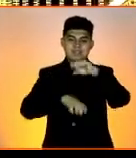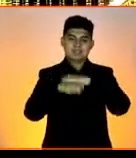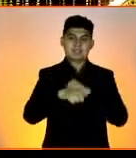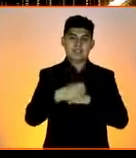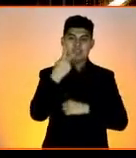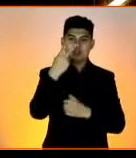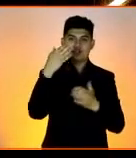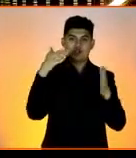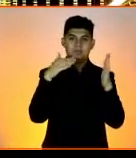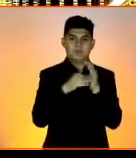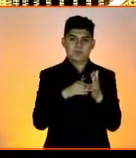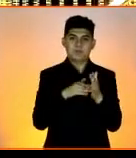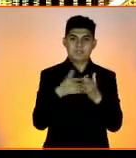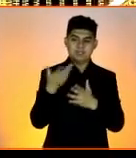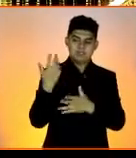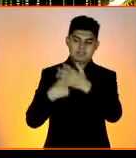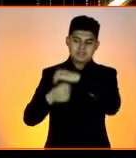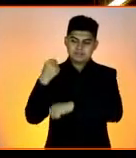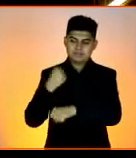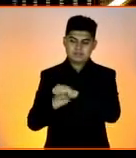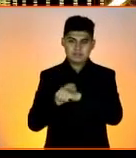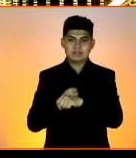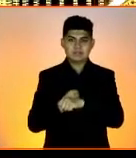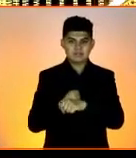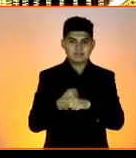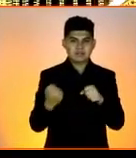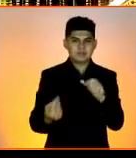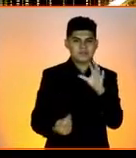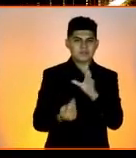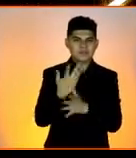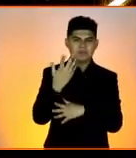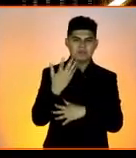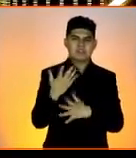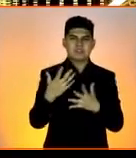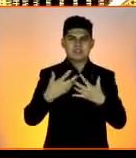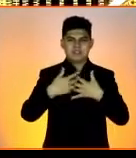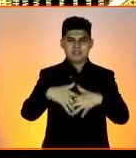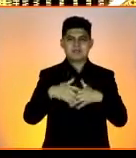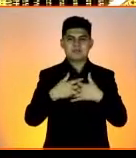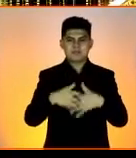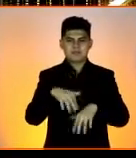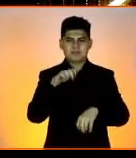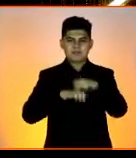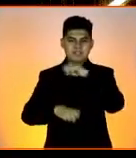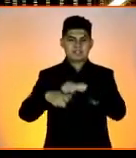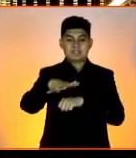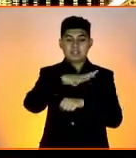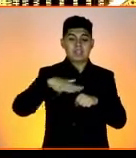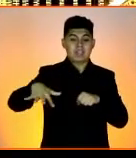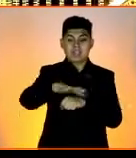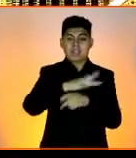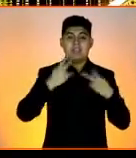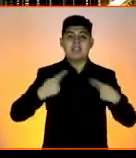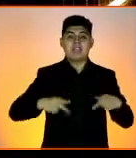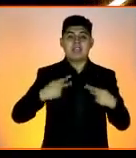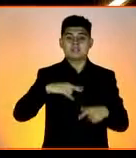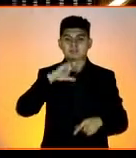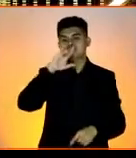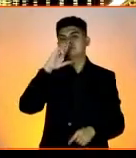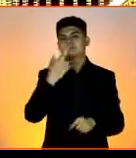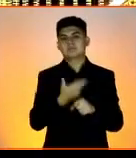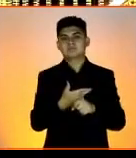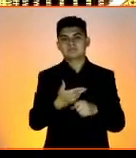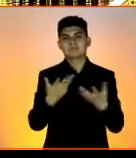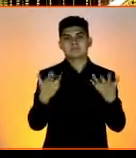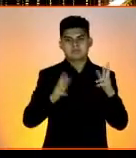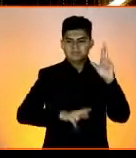desde el 2000, año en que se creó el distintivo Empresa Socialmente Responsable, ha participado ininterrumpidamente y